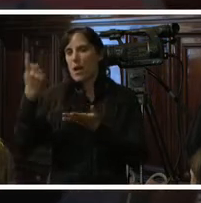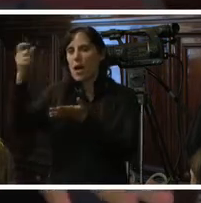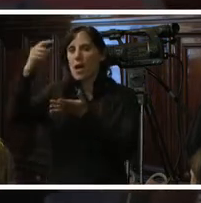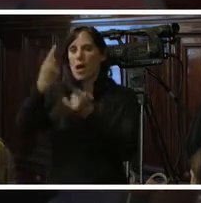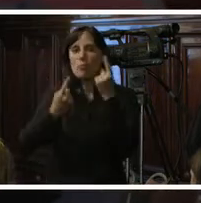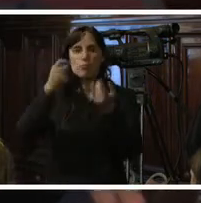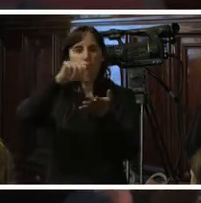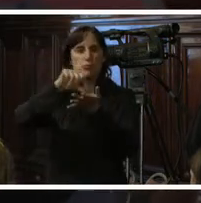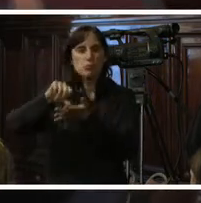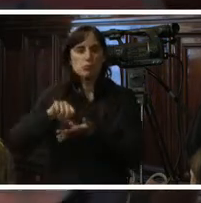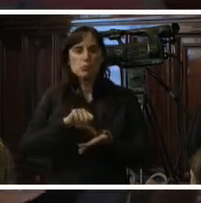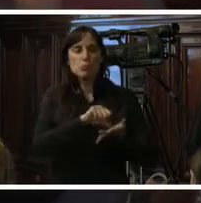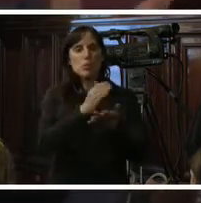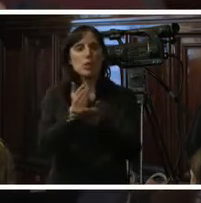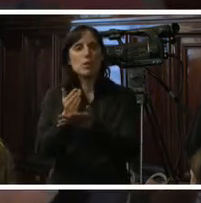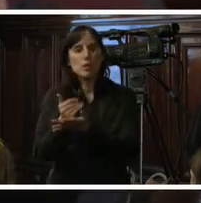departamentos en los que se tienen